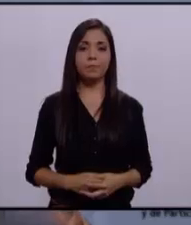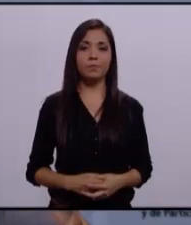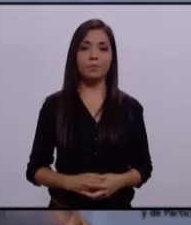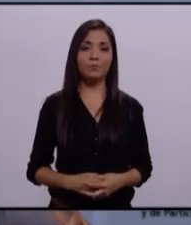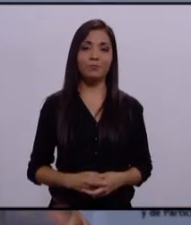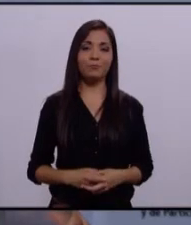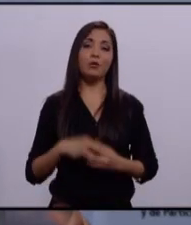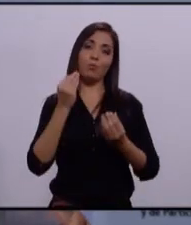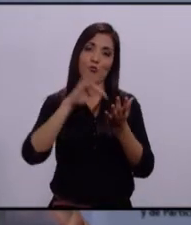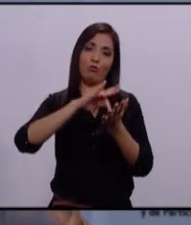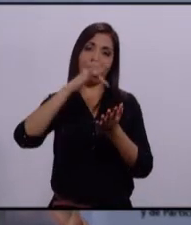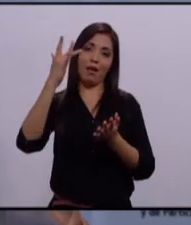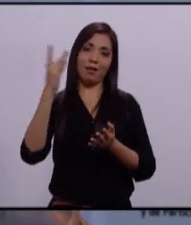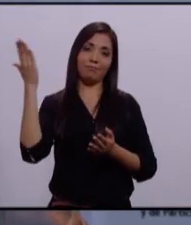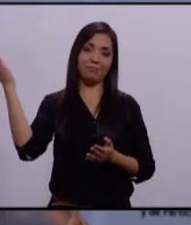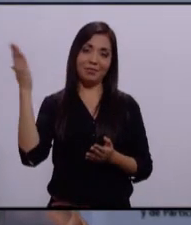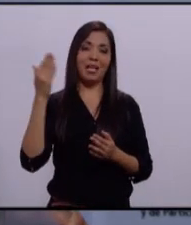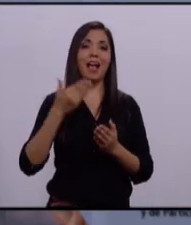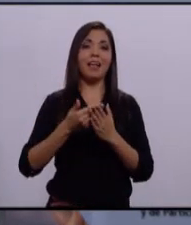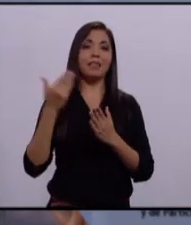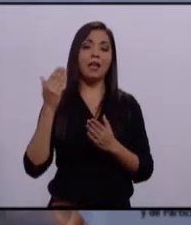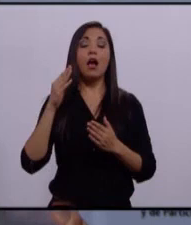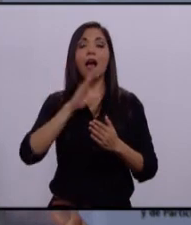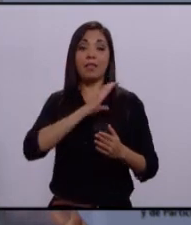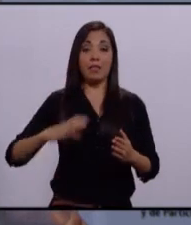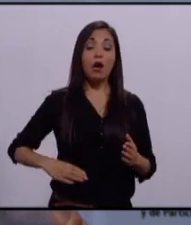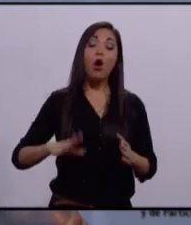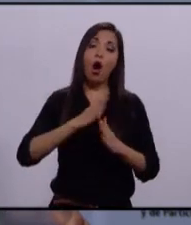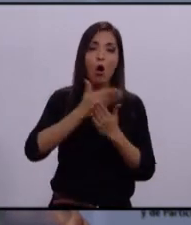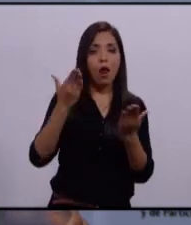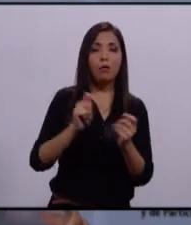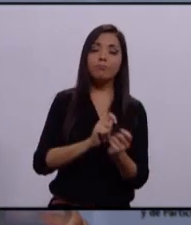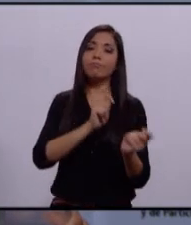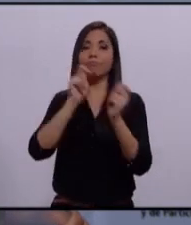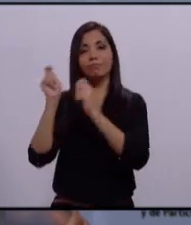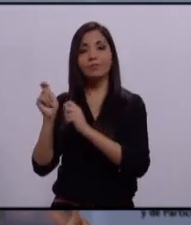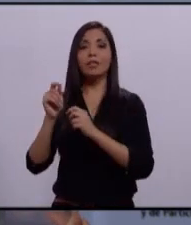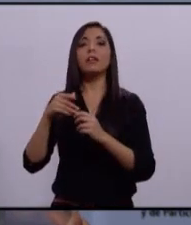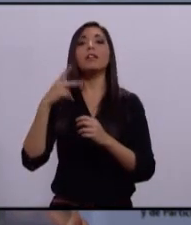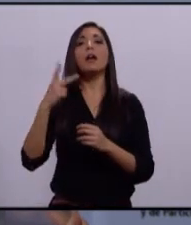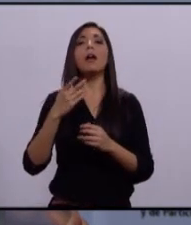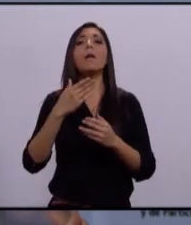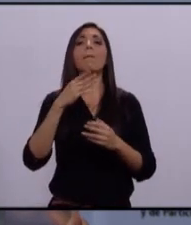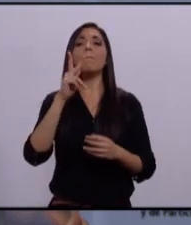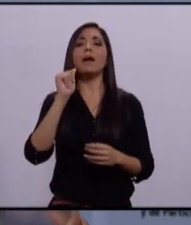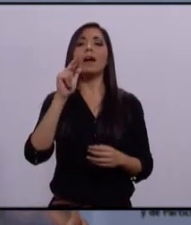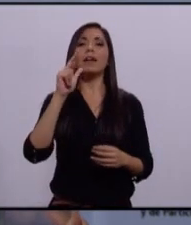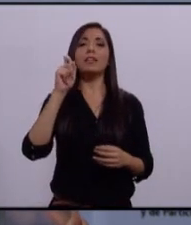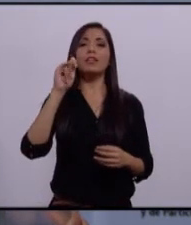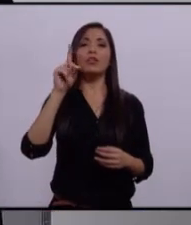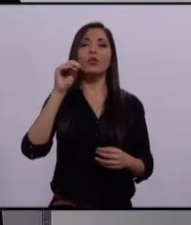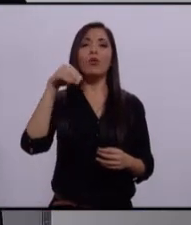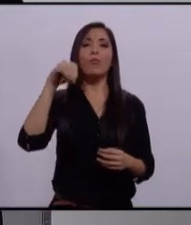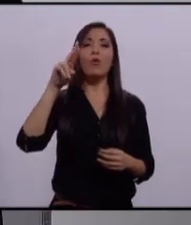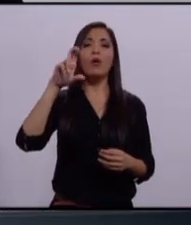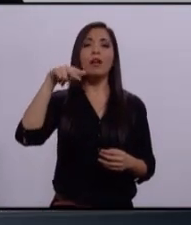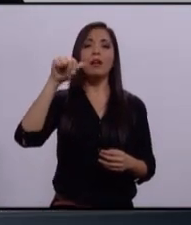Muchas gracias, candidato. Cedemos ahora el uso de la voz al candidato por el partido Morena, Marco Tulio Rosas.